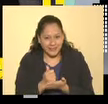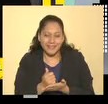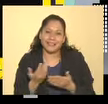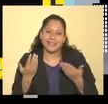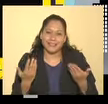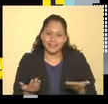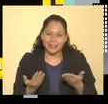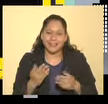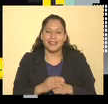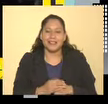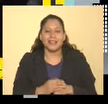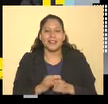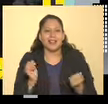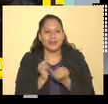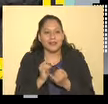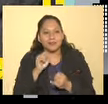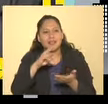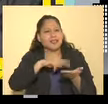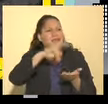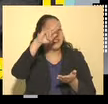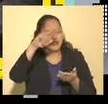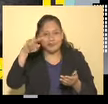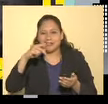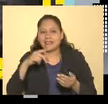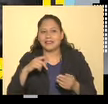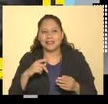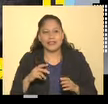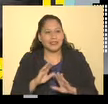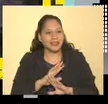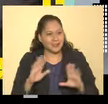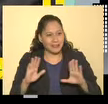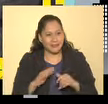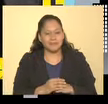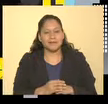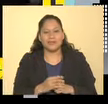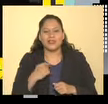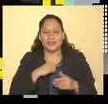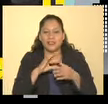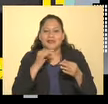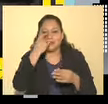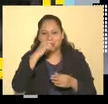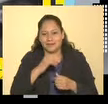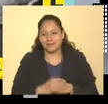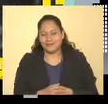Bueno, es más, voy a pintar y así. Ya, bueno, para qué les cuento.